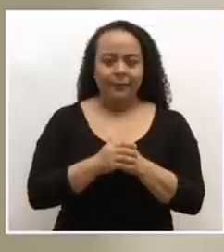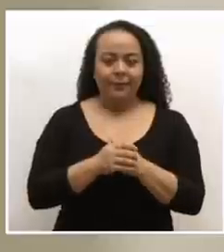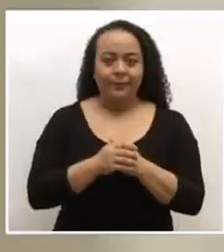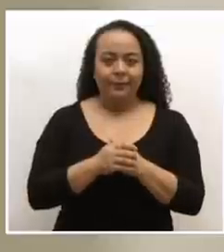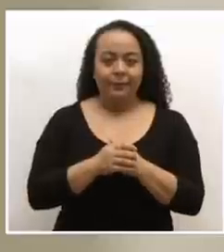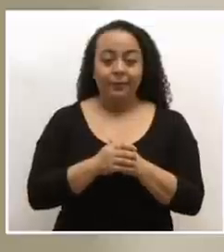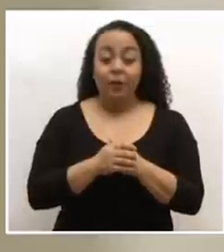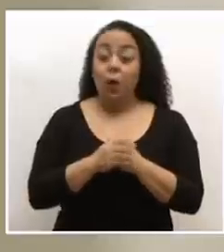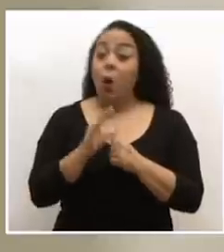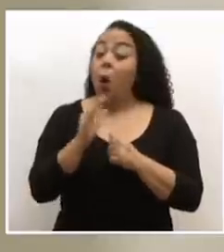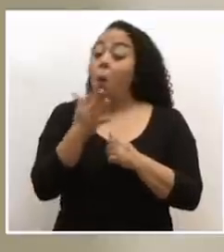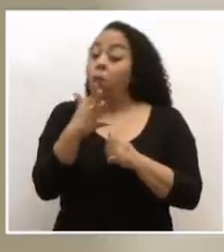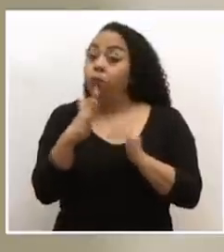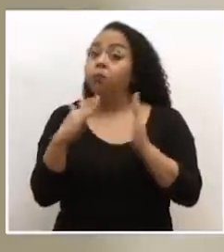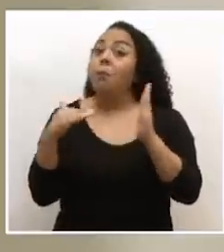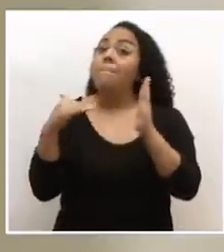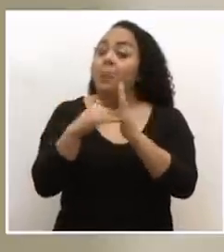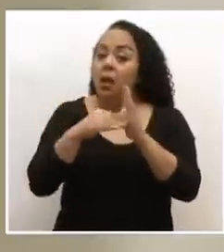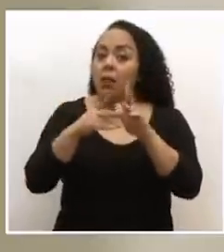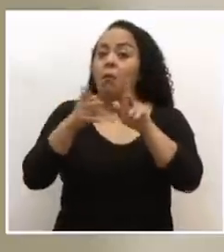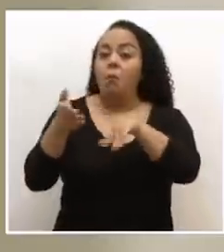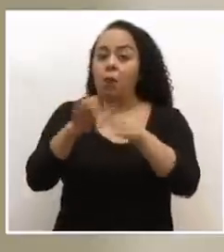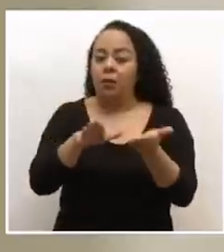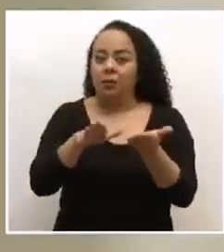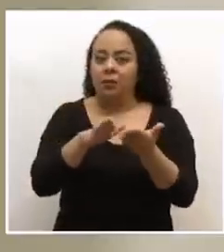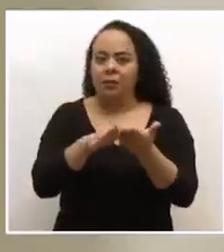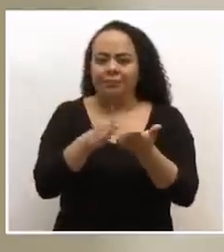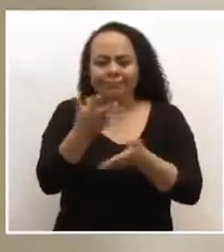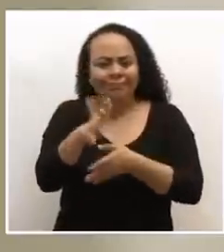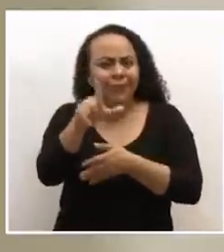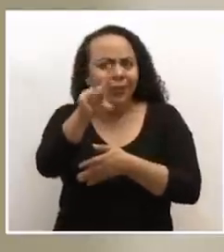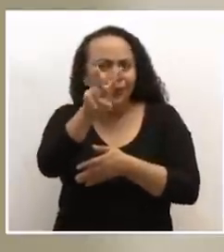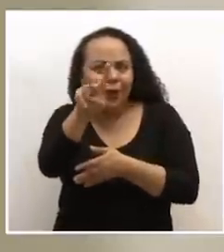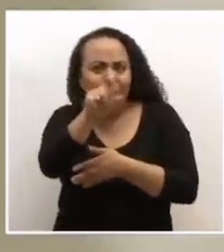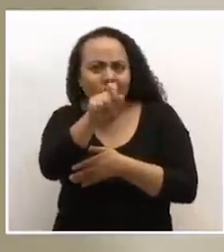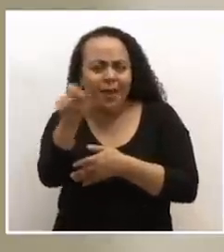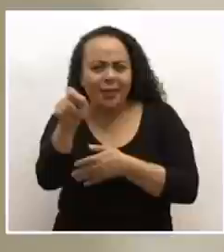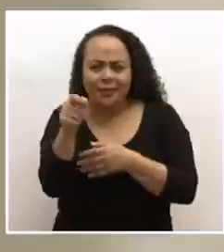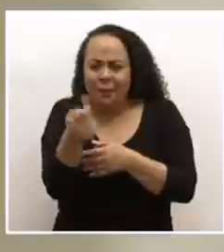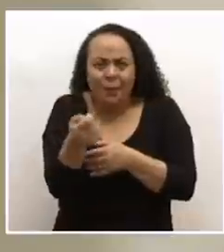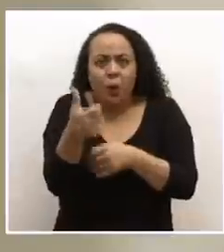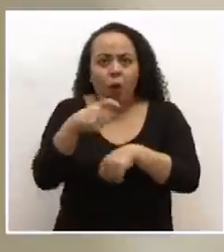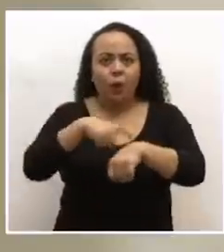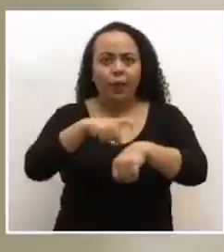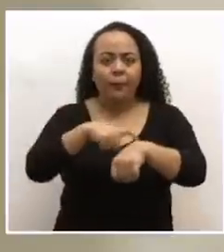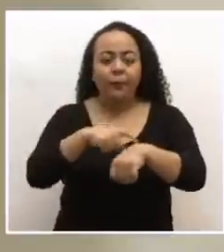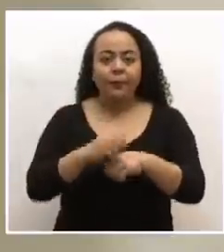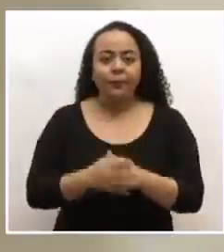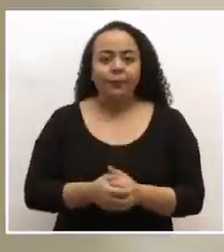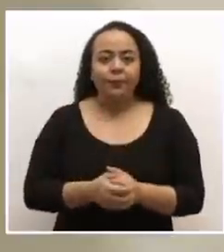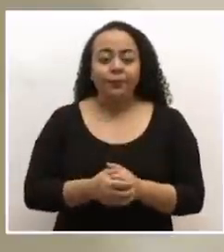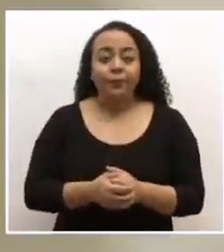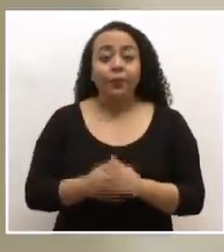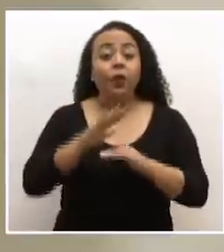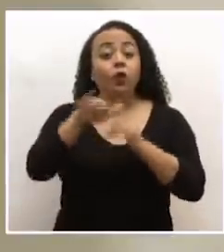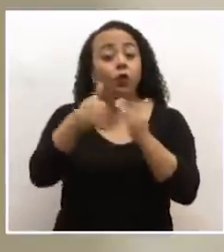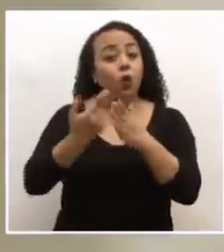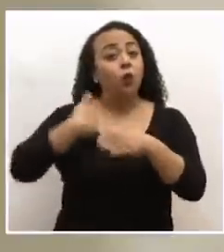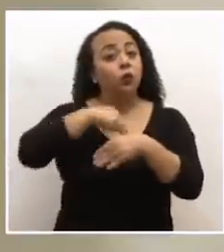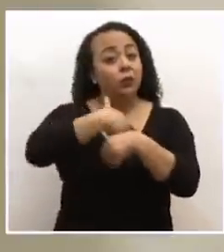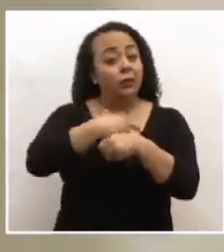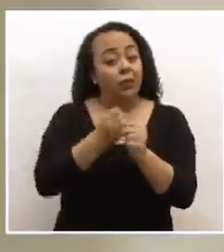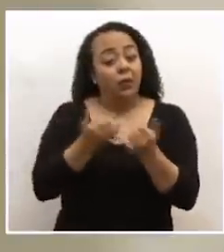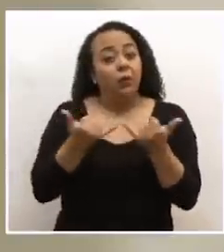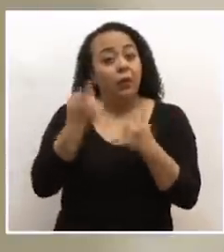o cerca de miles de muertes, en cuestión de dos meses, en cuestión de poco tiempo. Todo lo que estamos haciendo en este